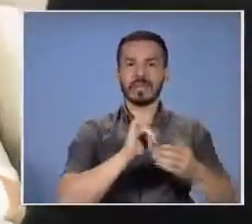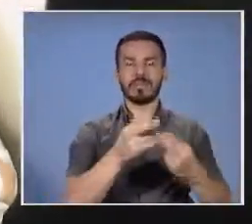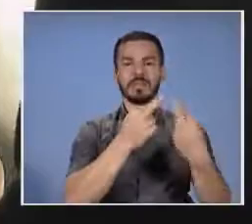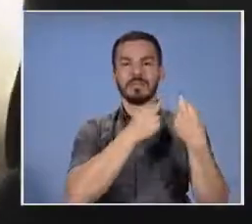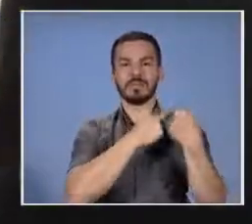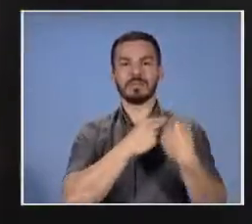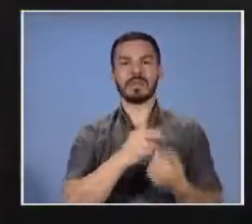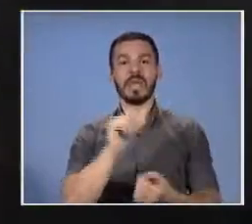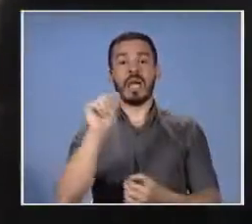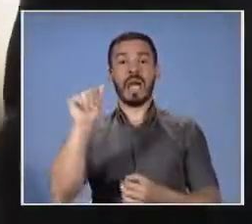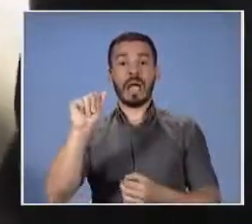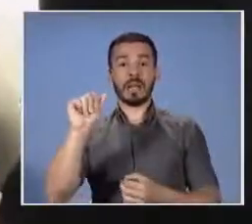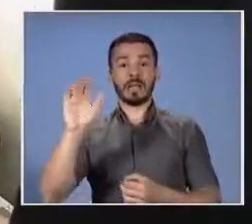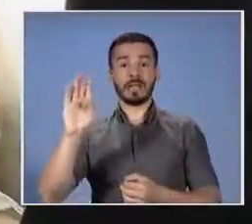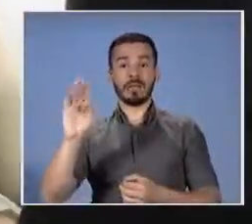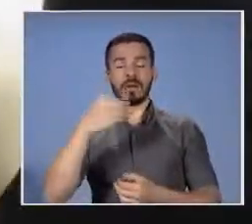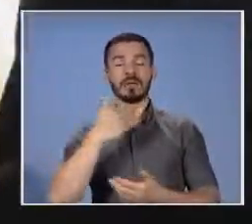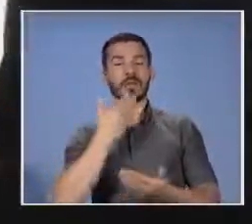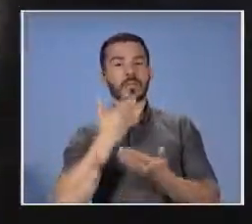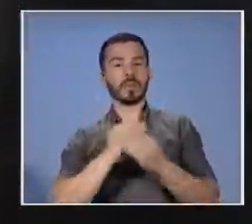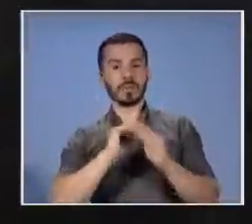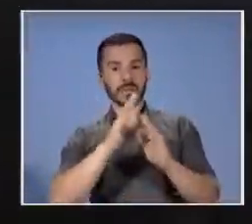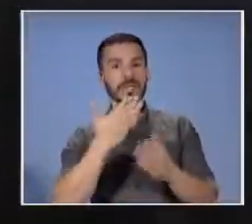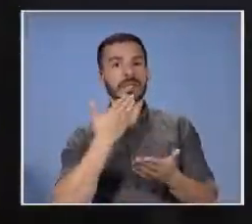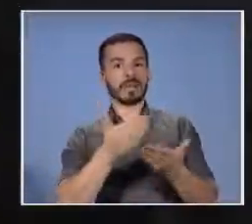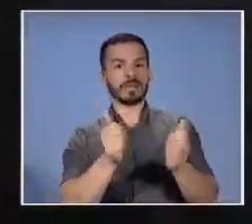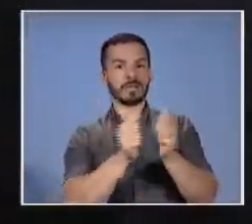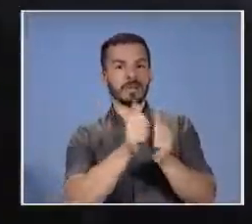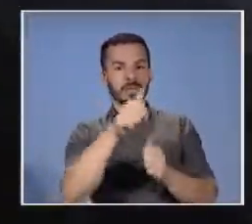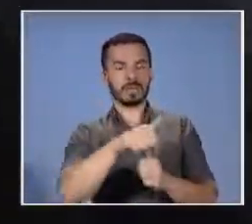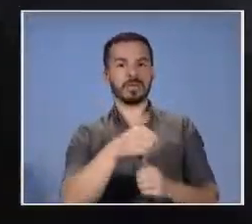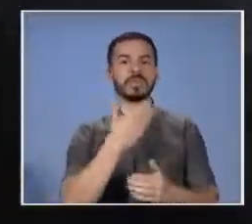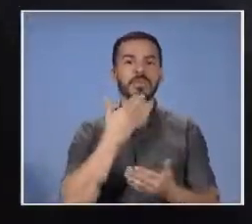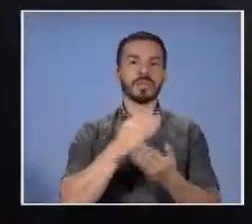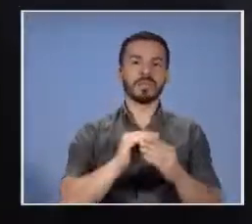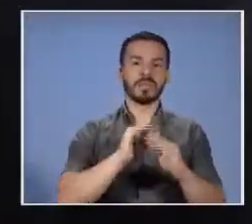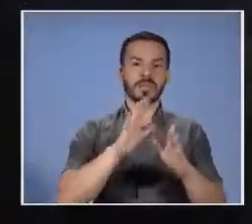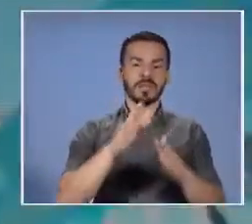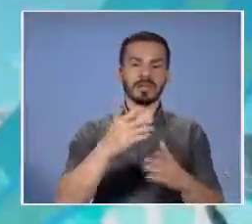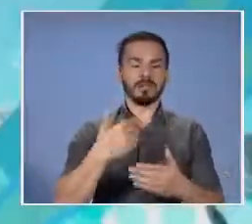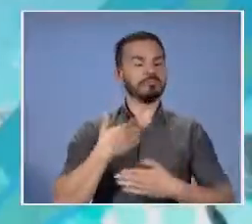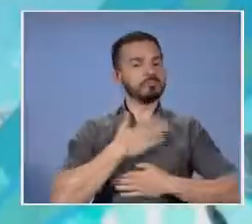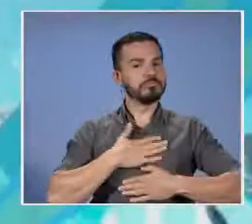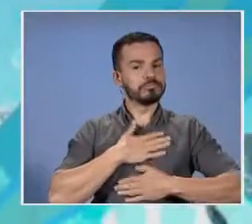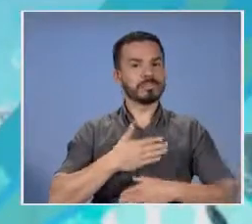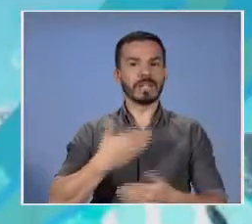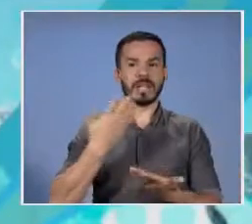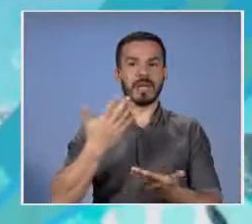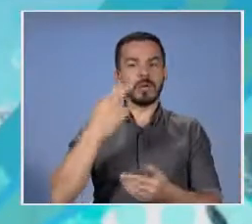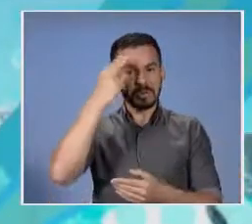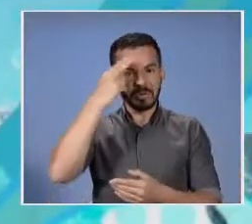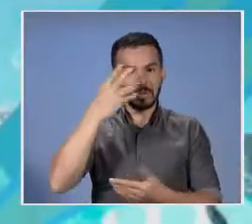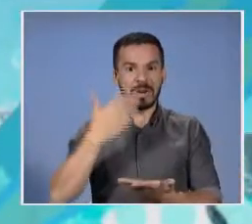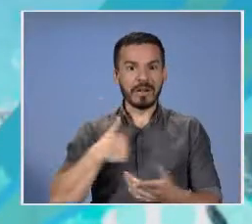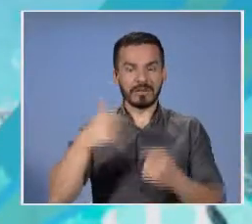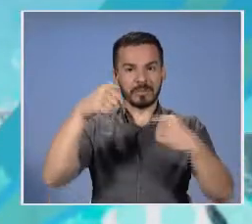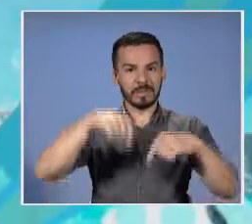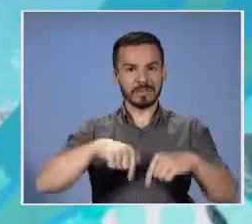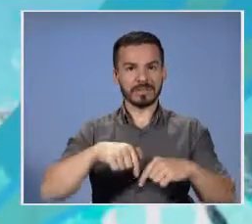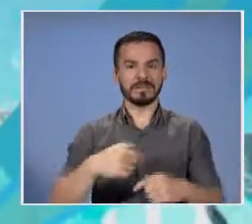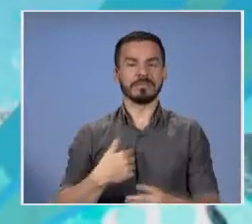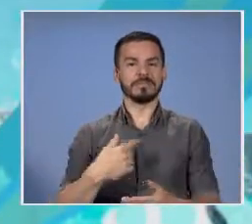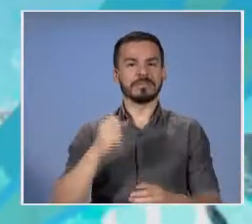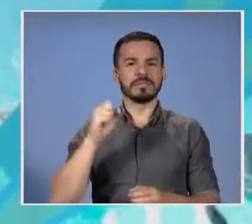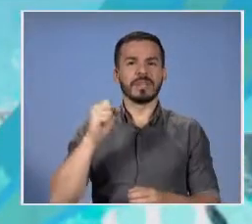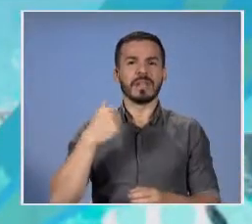Baradona, bienvenido. Buenos días. Gracias, compañeros, esta mañana. Muy buenos días. Encantado de estar, muy honrado por la invitación y por supuesto